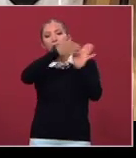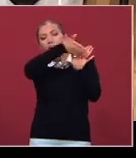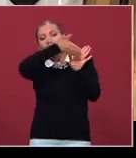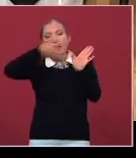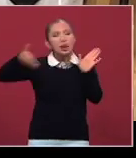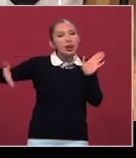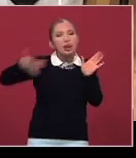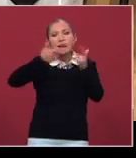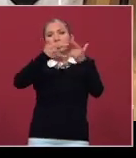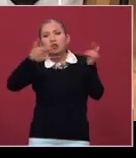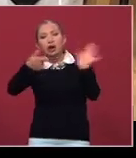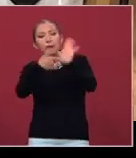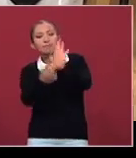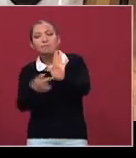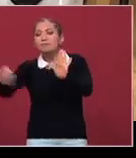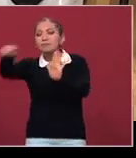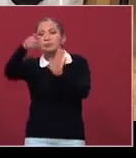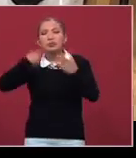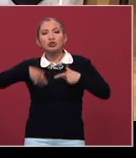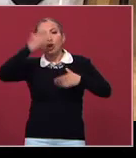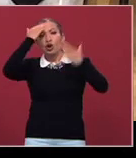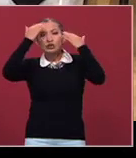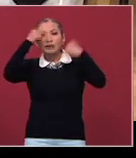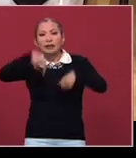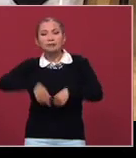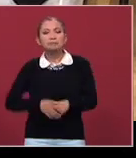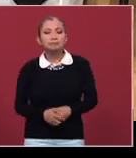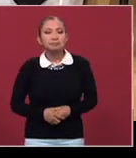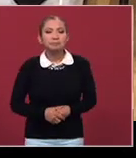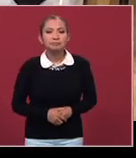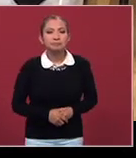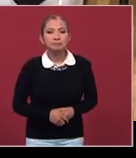discurso que quieres presentarle a la gente que venga aquí al museo?